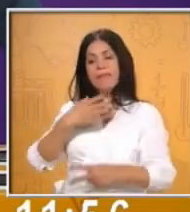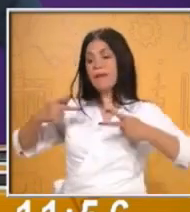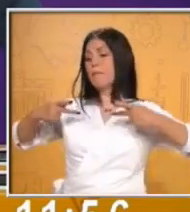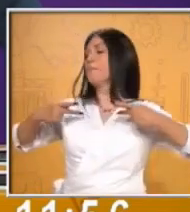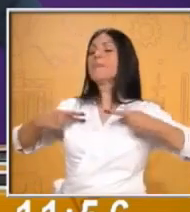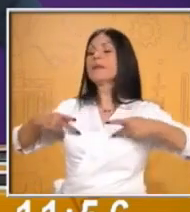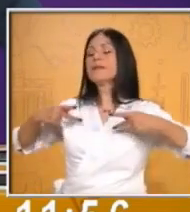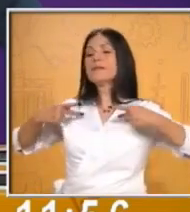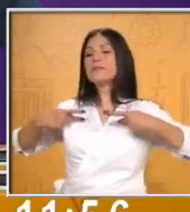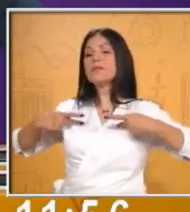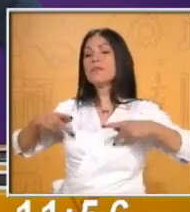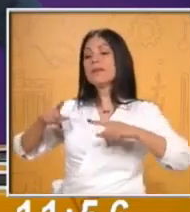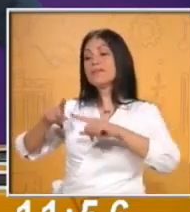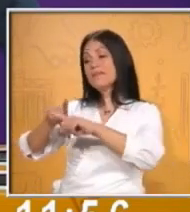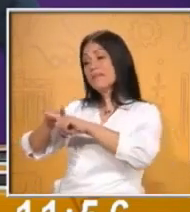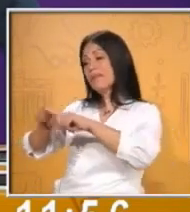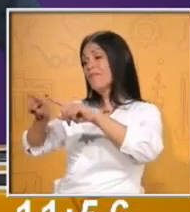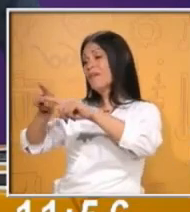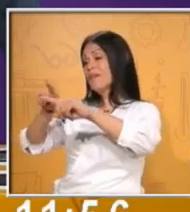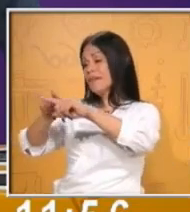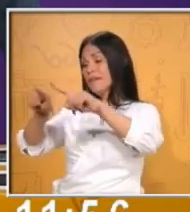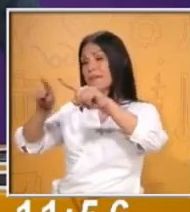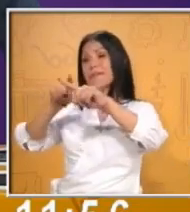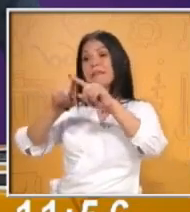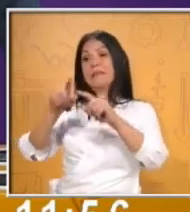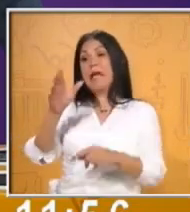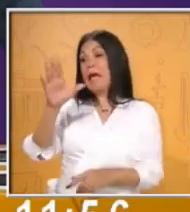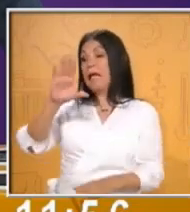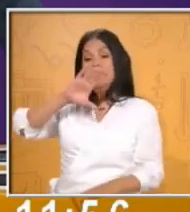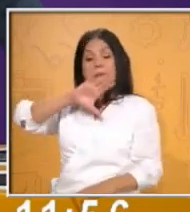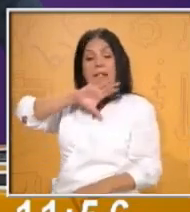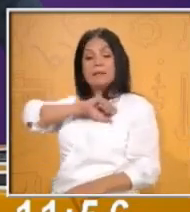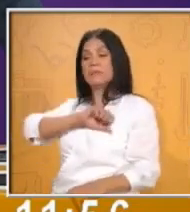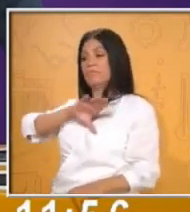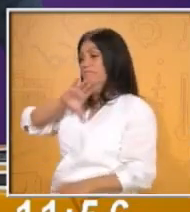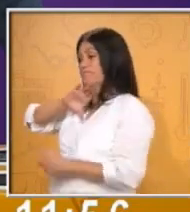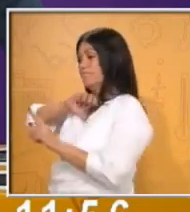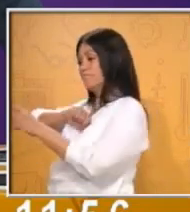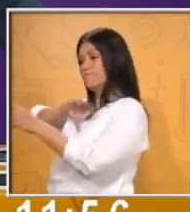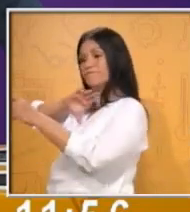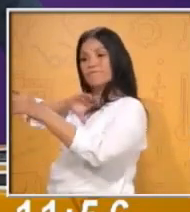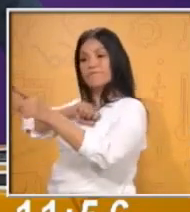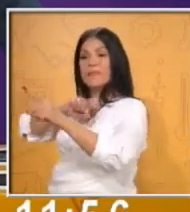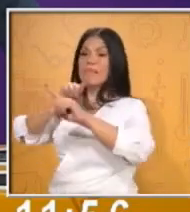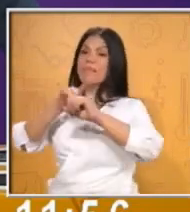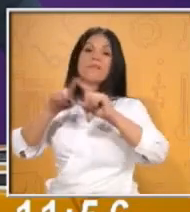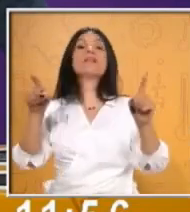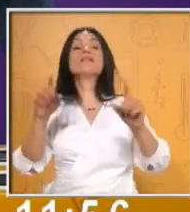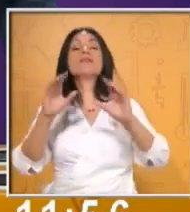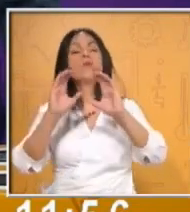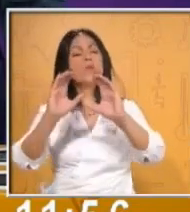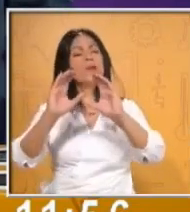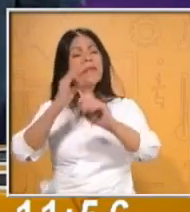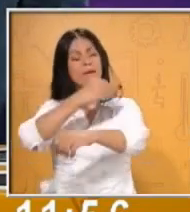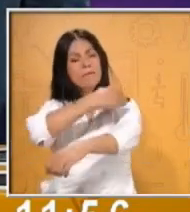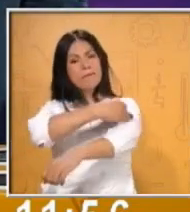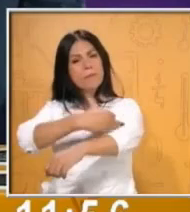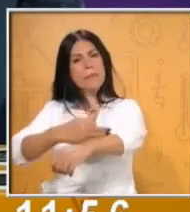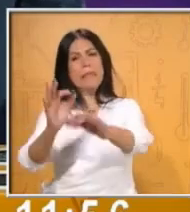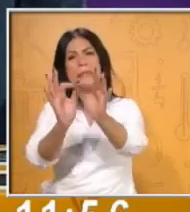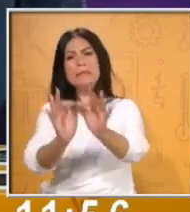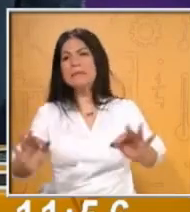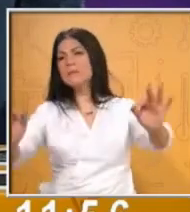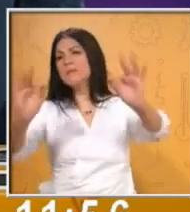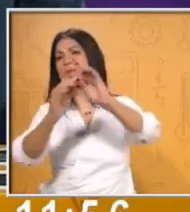únicos e inigualables. Valórate mucho, cuídate, cuida a tu familia, quiérelos bastante. Estos